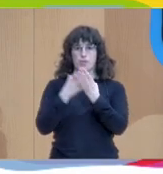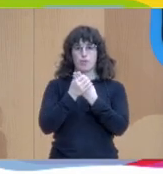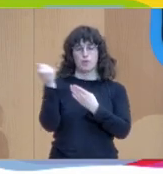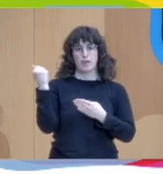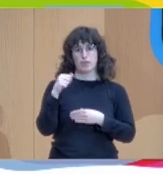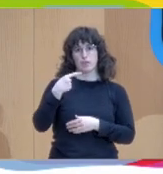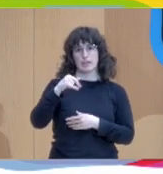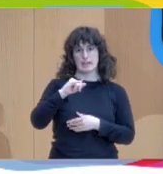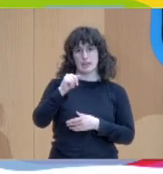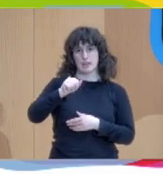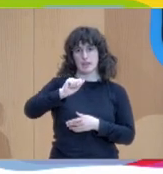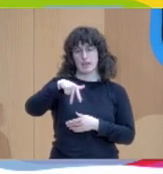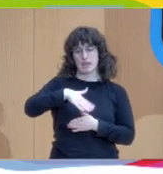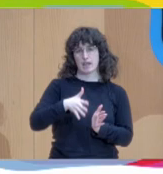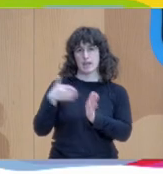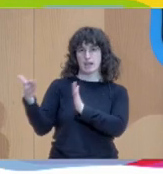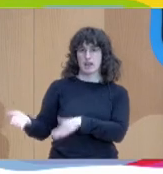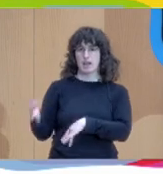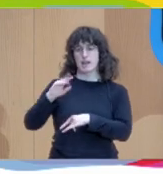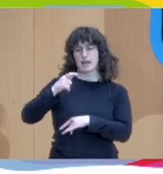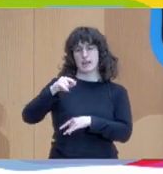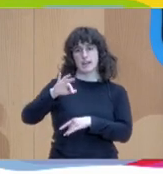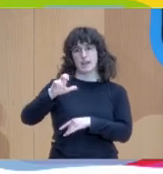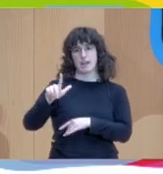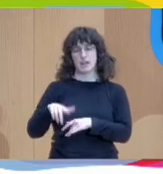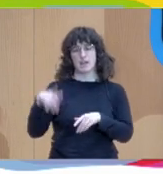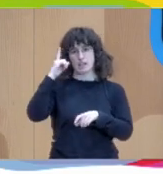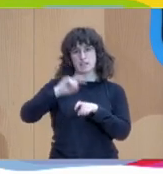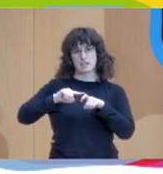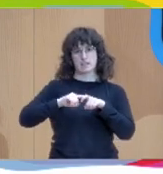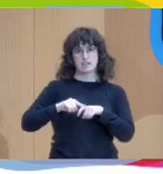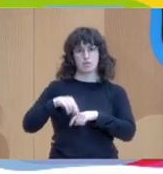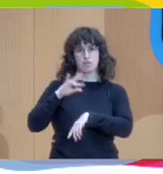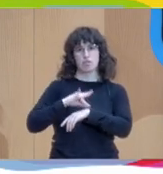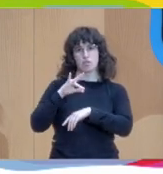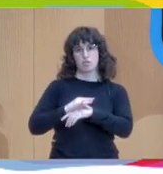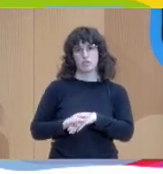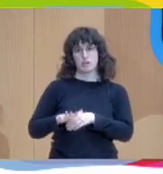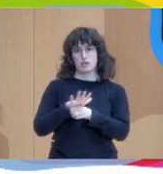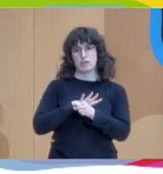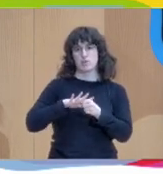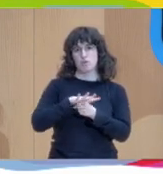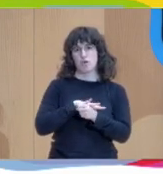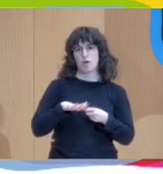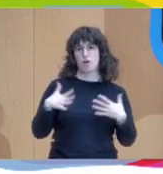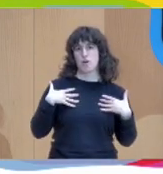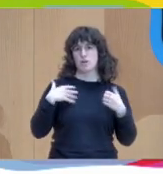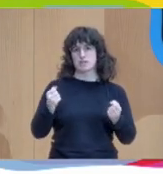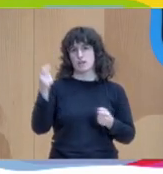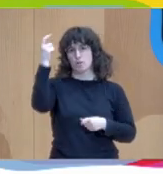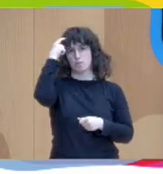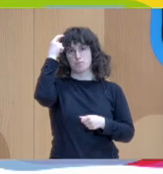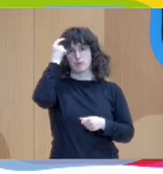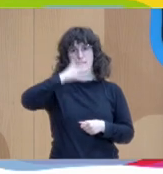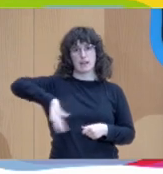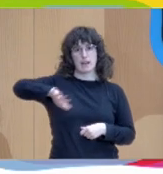José Antonio Gil. Él es psicólogo clínico, es el jefe de la sección de salud mental del Área de Salud de Tudela del Departamento de